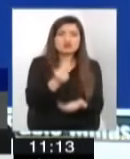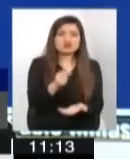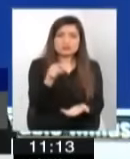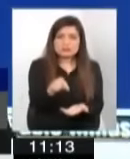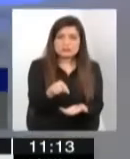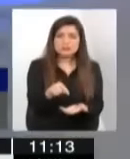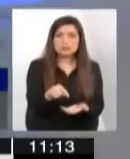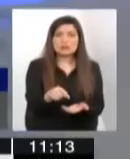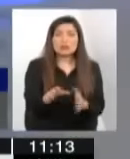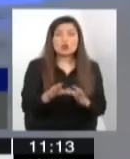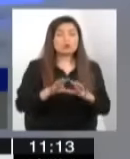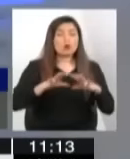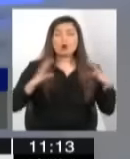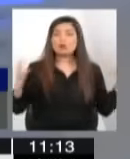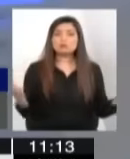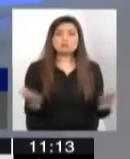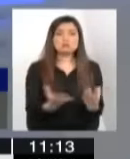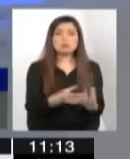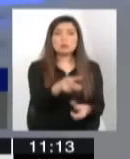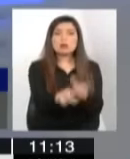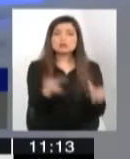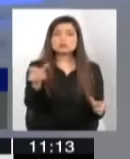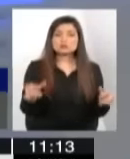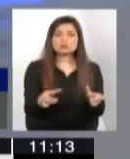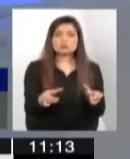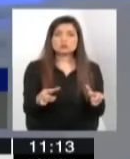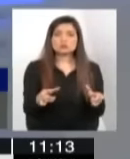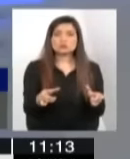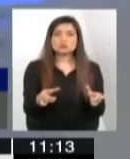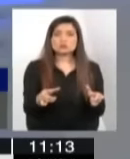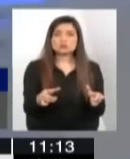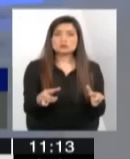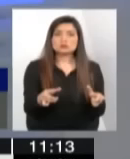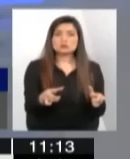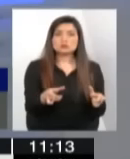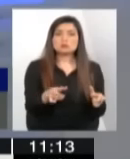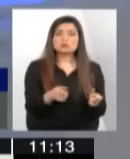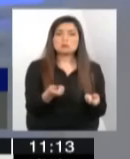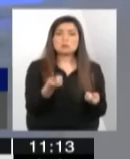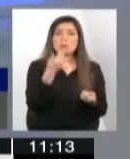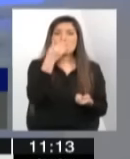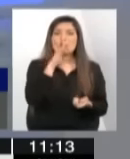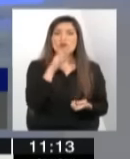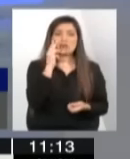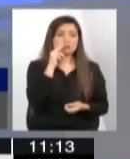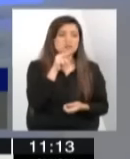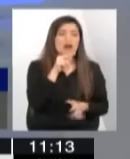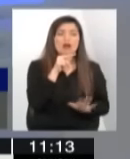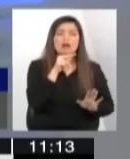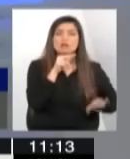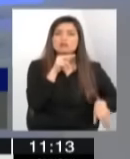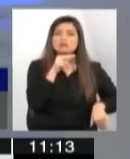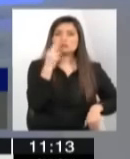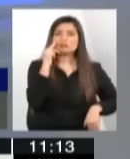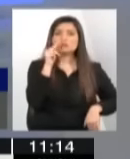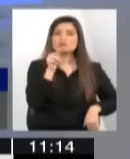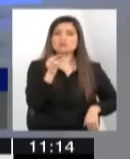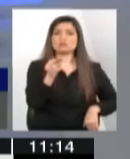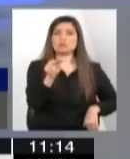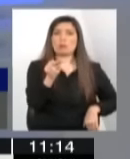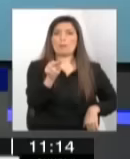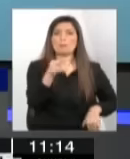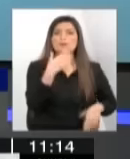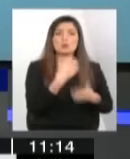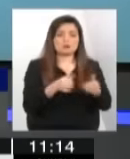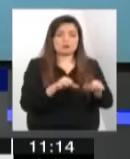el conjunto de actores, como tú ya lo sugerías, prefiere mirar para el lado una vez que ha pasado la crisis más importante.